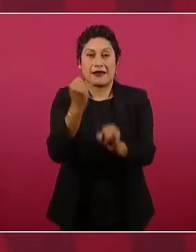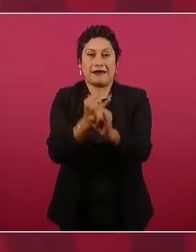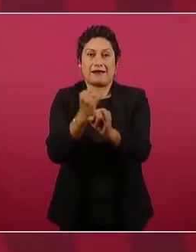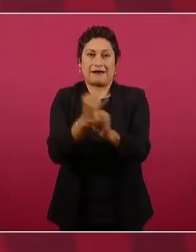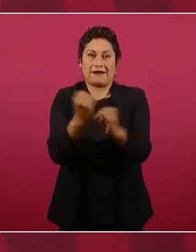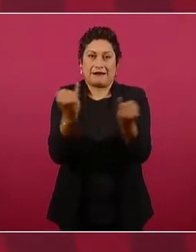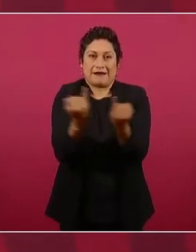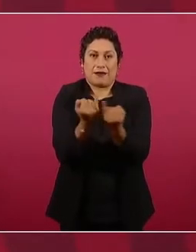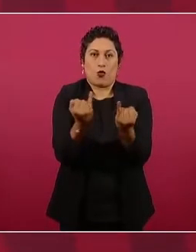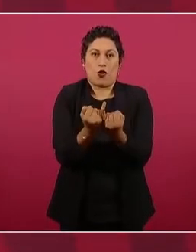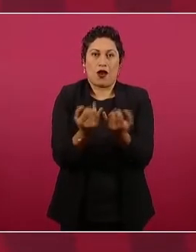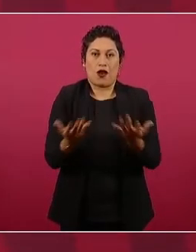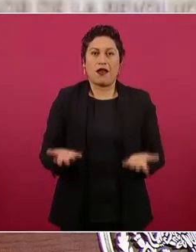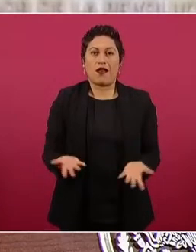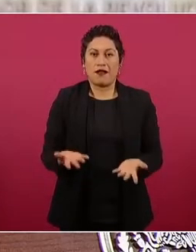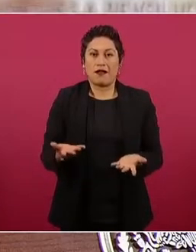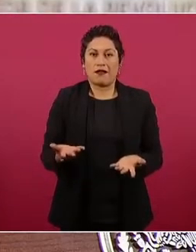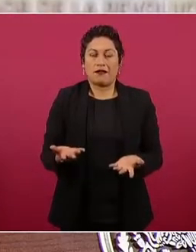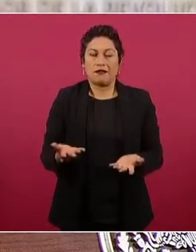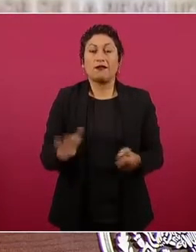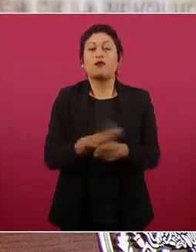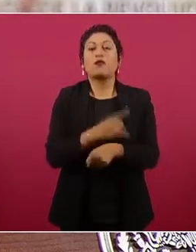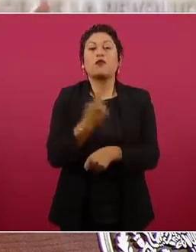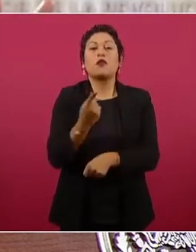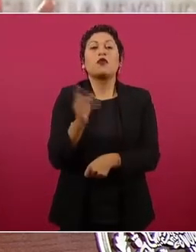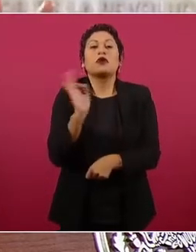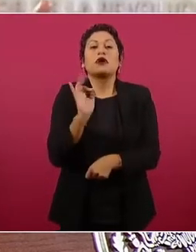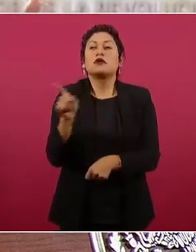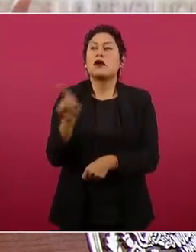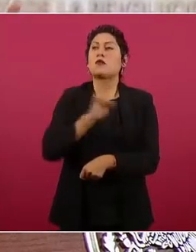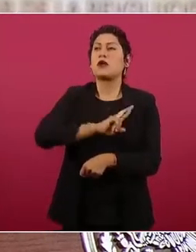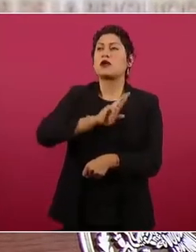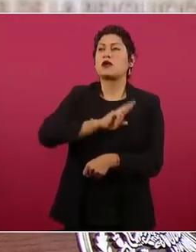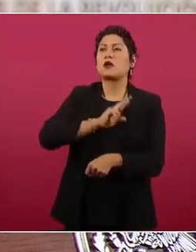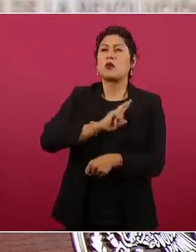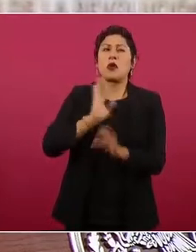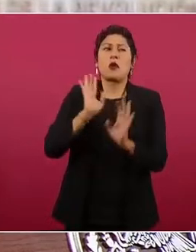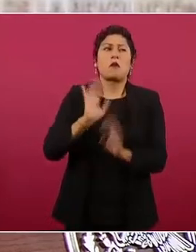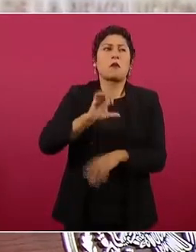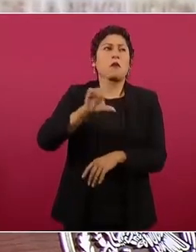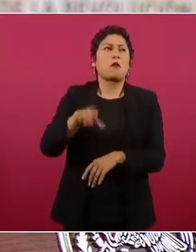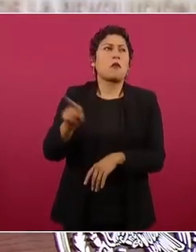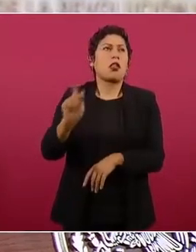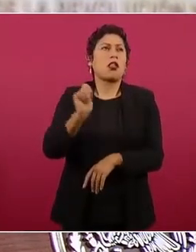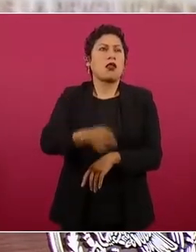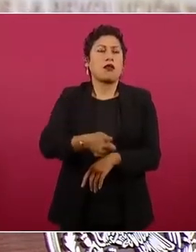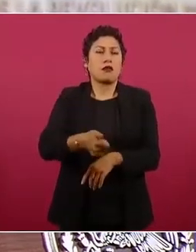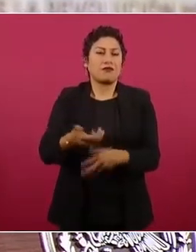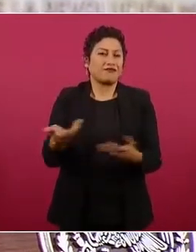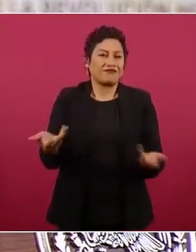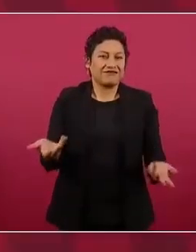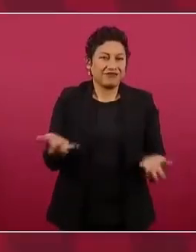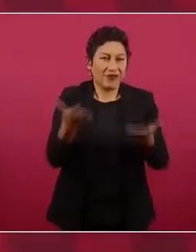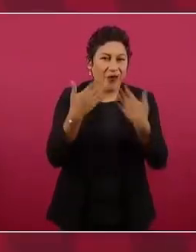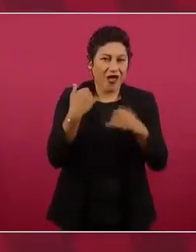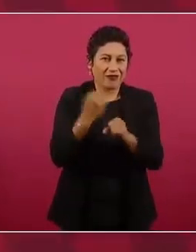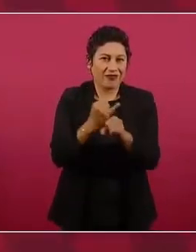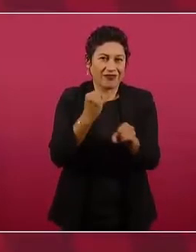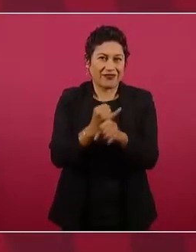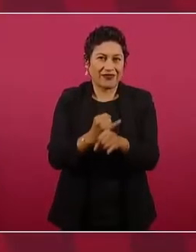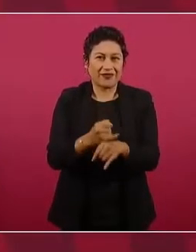internet. Son dos concepciones. Dicen, déjenlo todo al mercado, sí,